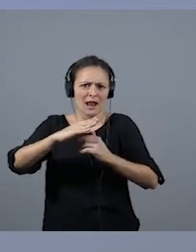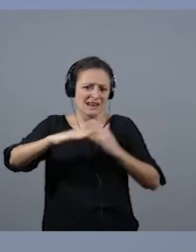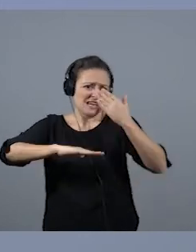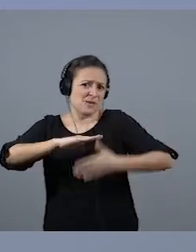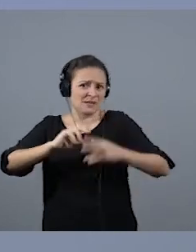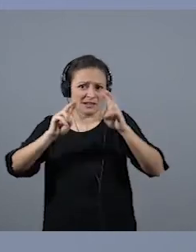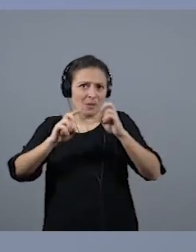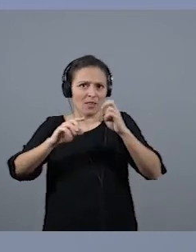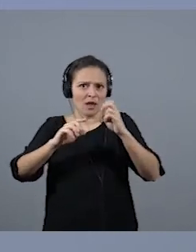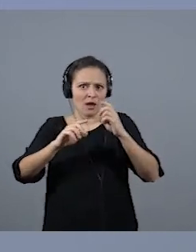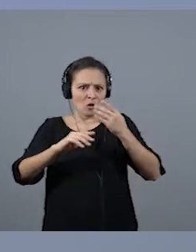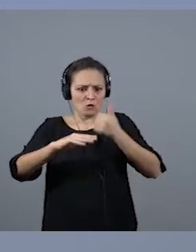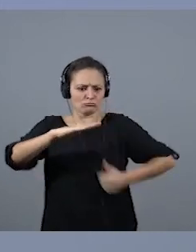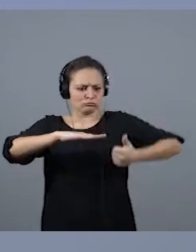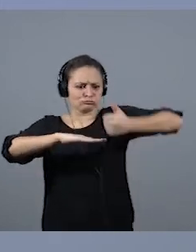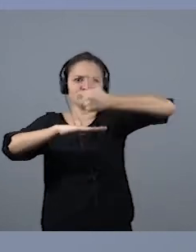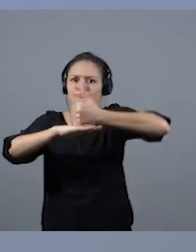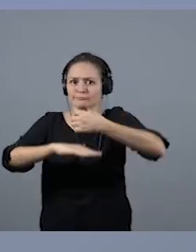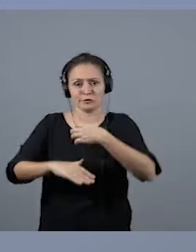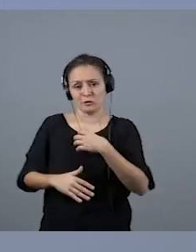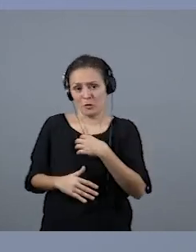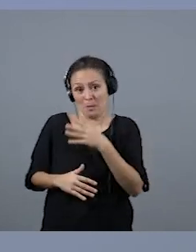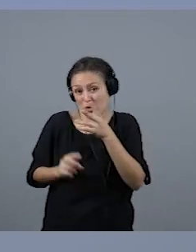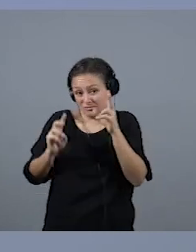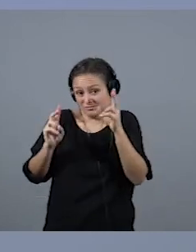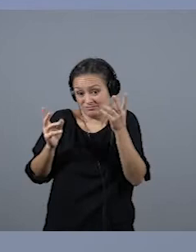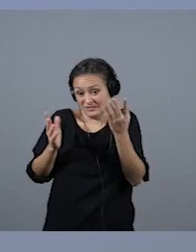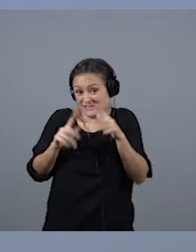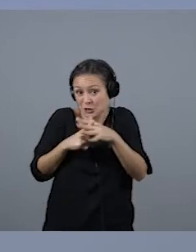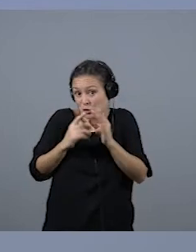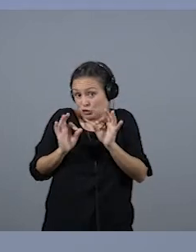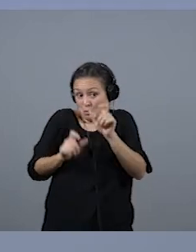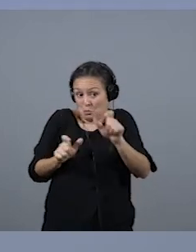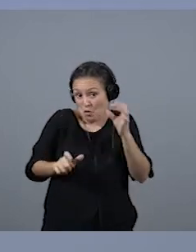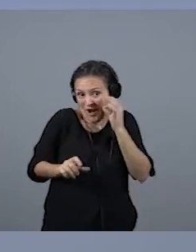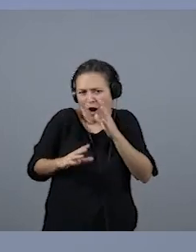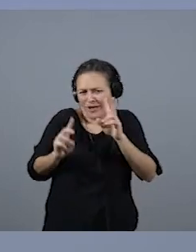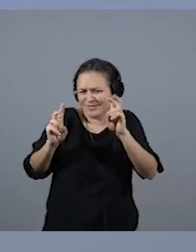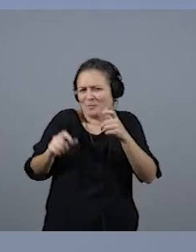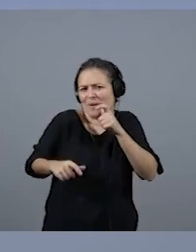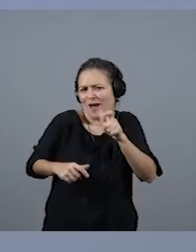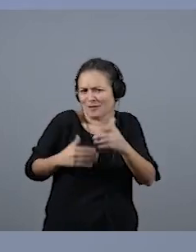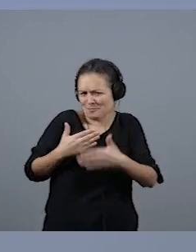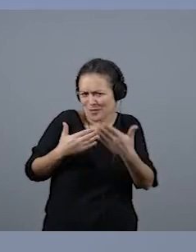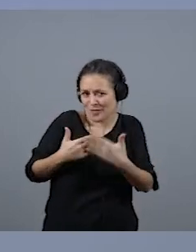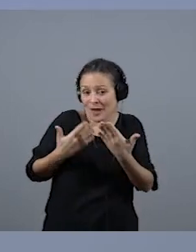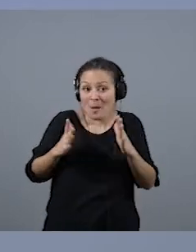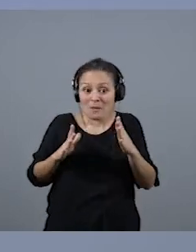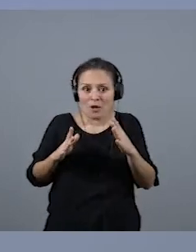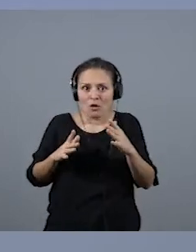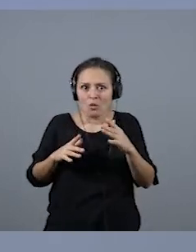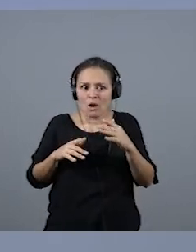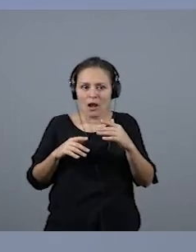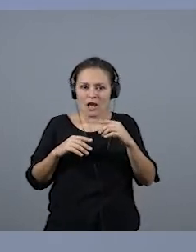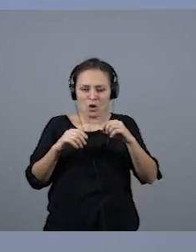tema de alcanzar el techo de cristal, pero porque cuando empezaron ellas, empezaron en un mundo en el que su suelo era de obargo,